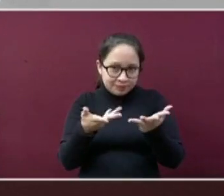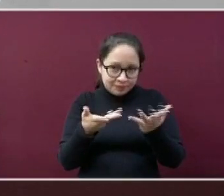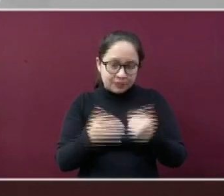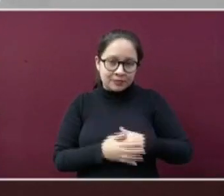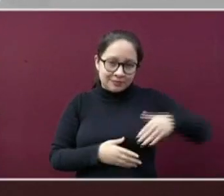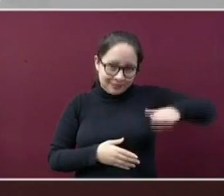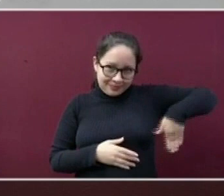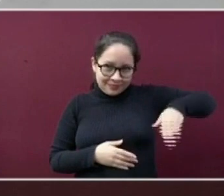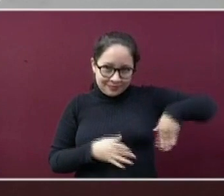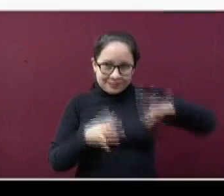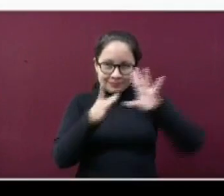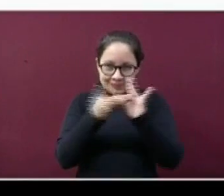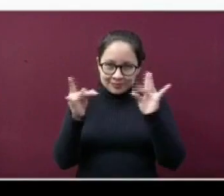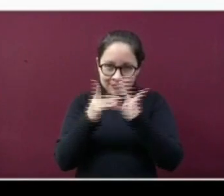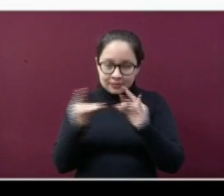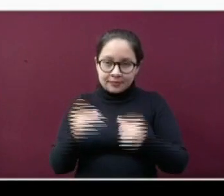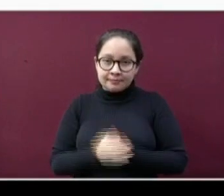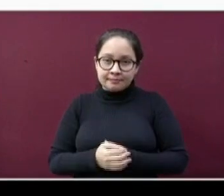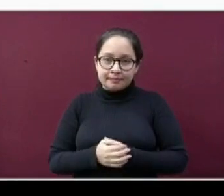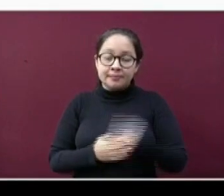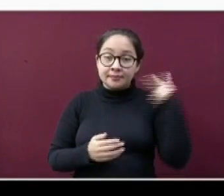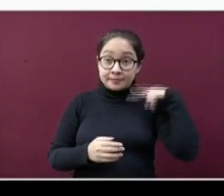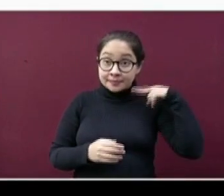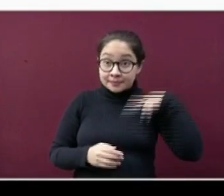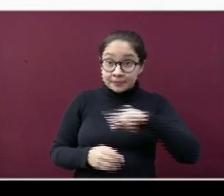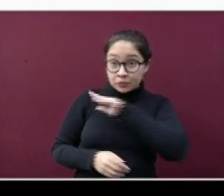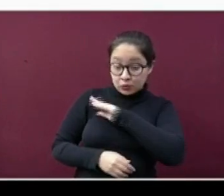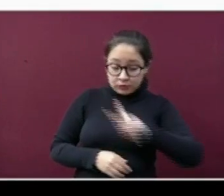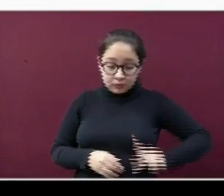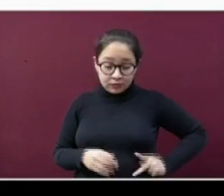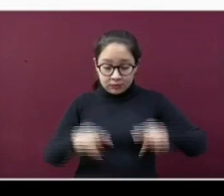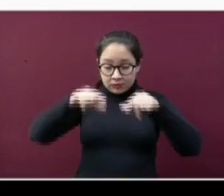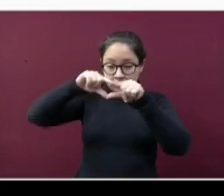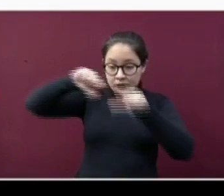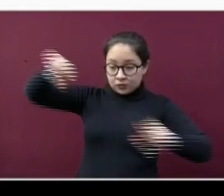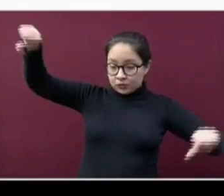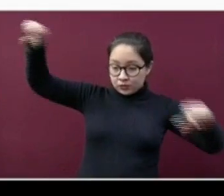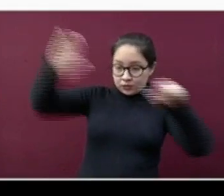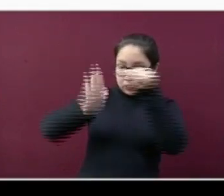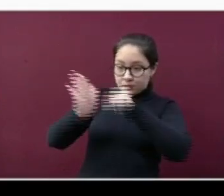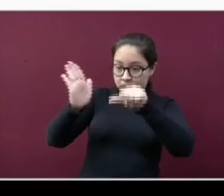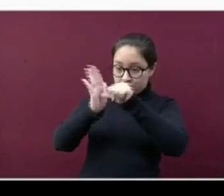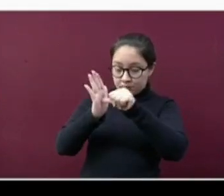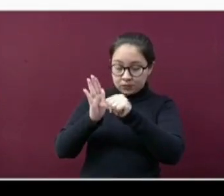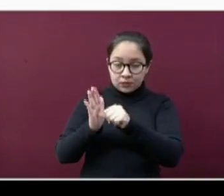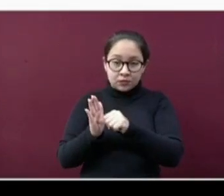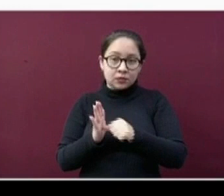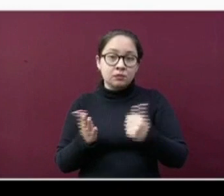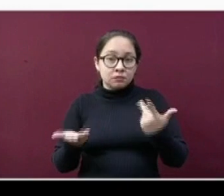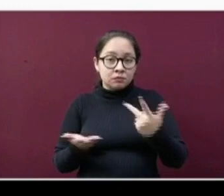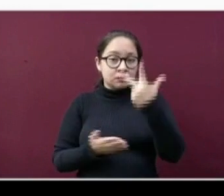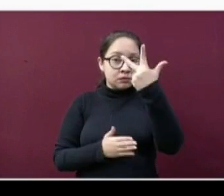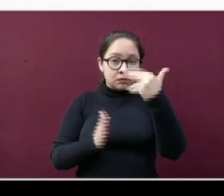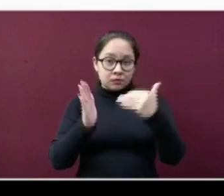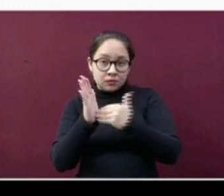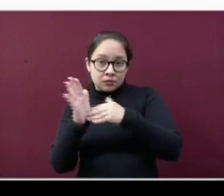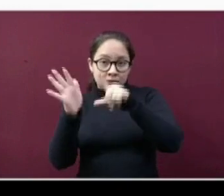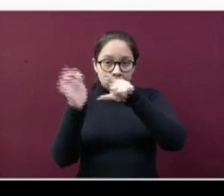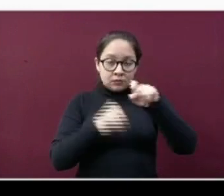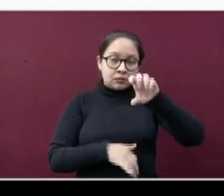hice referencia al inicio. Fíjense, Veracruz hacia la zona centro del estado acumula ya 8